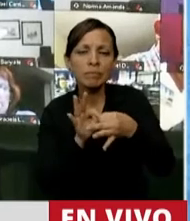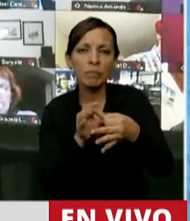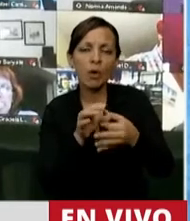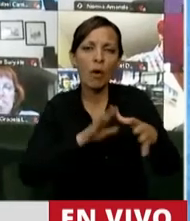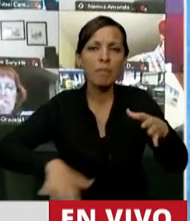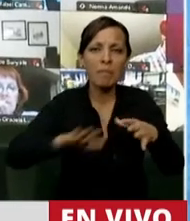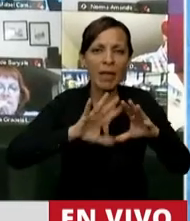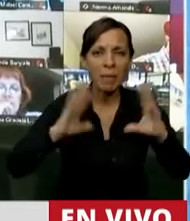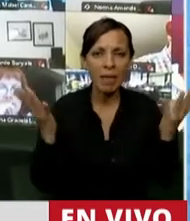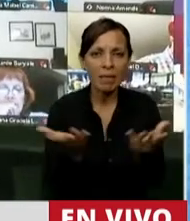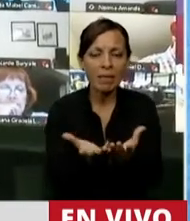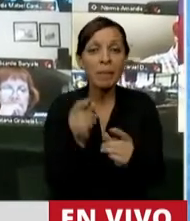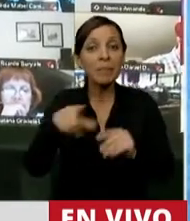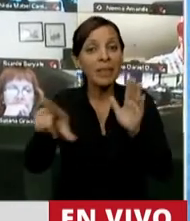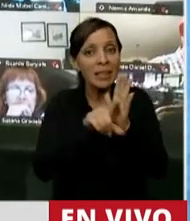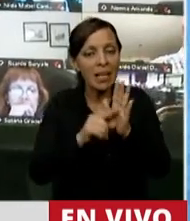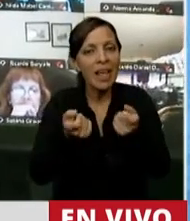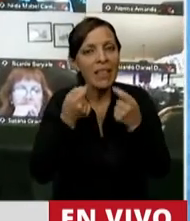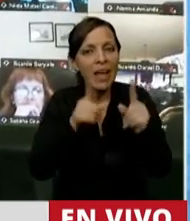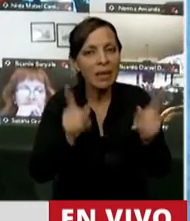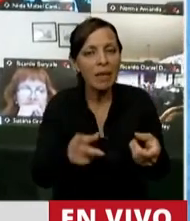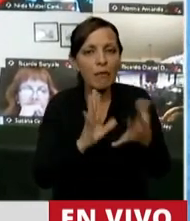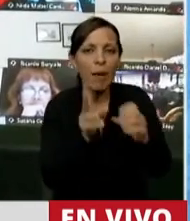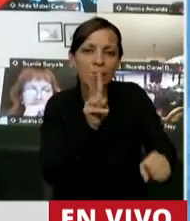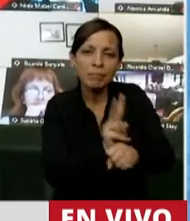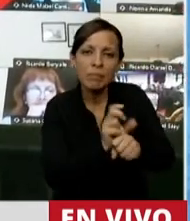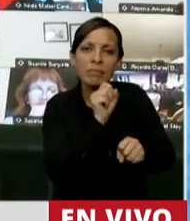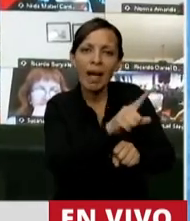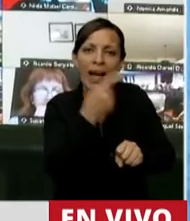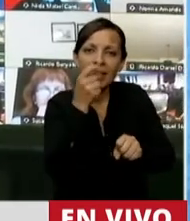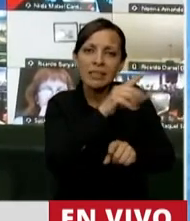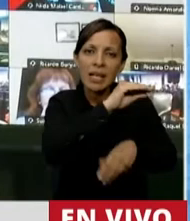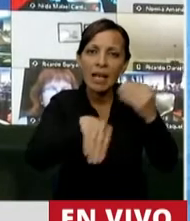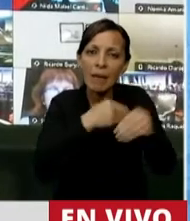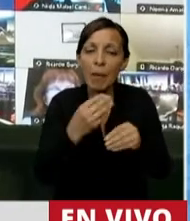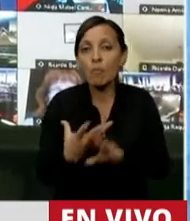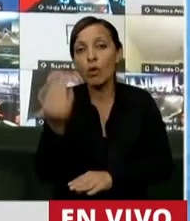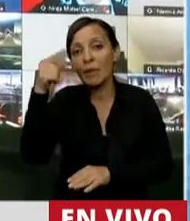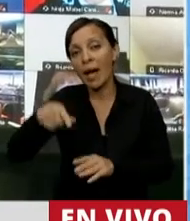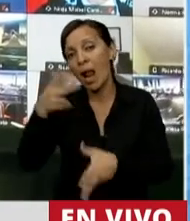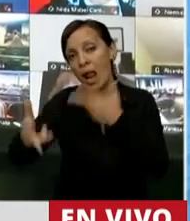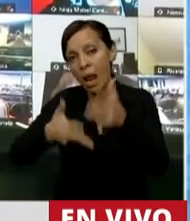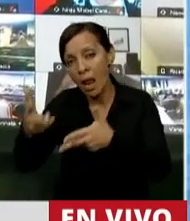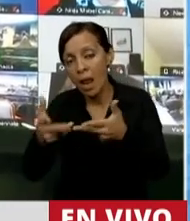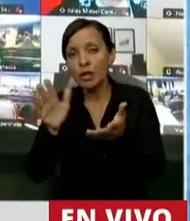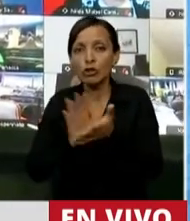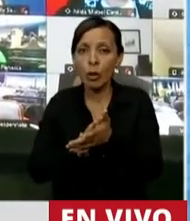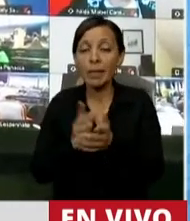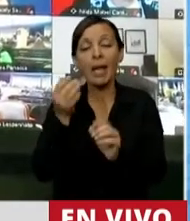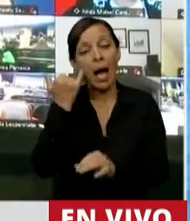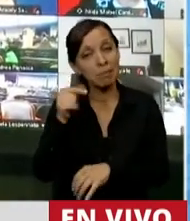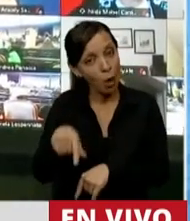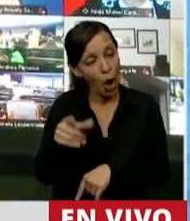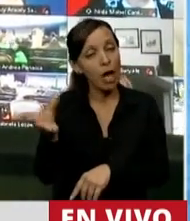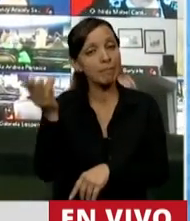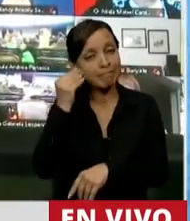y esta ley también viene a resguardar esos intereses, porque saben que muchas veces aquí se hablan de, de hecho lo hemos escuchado